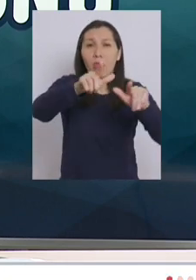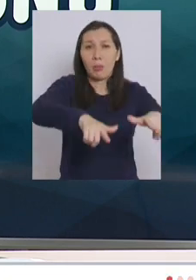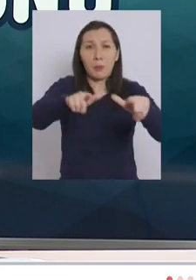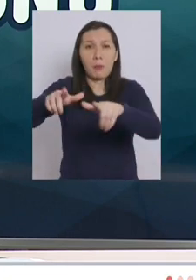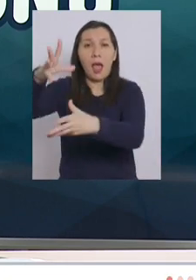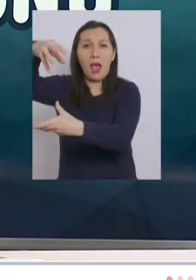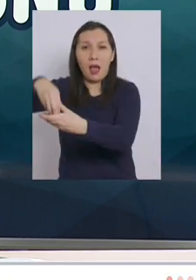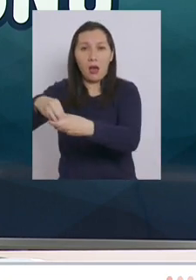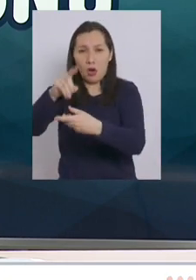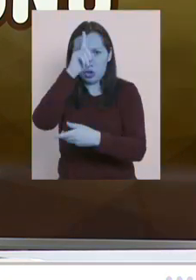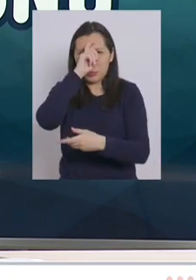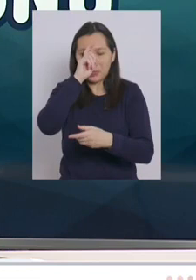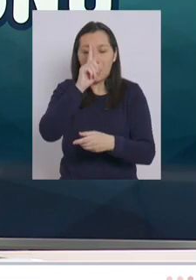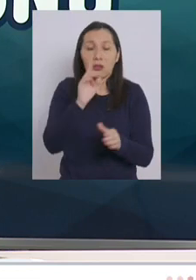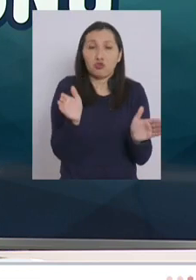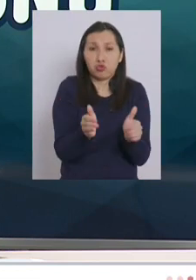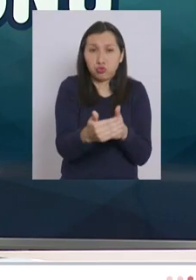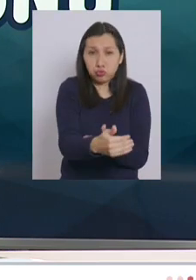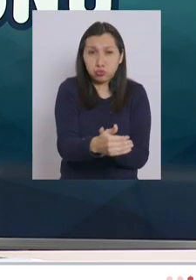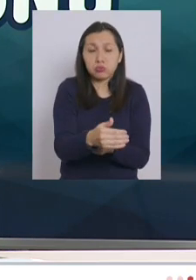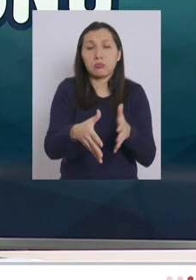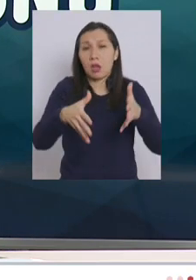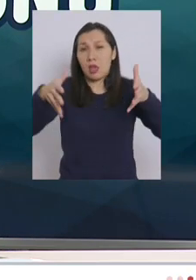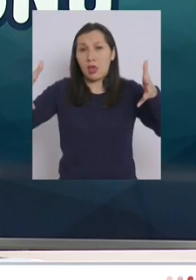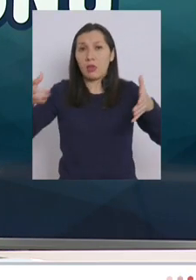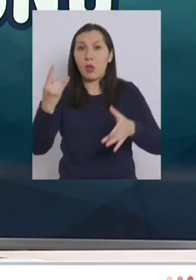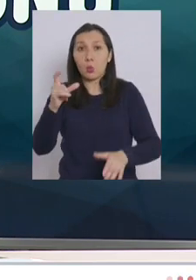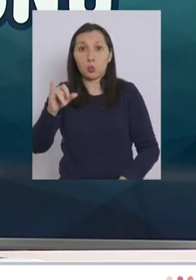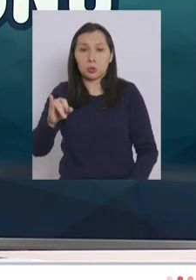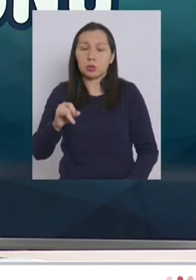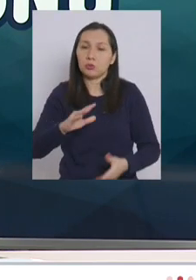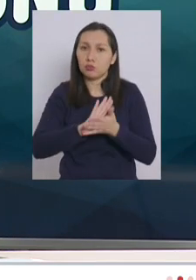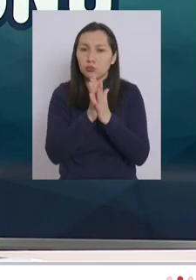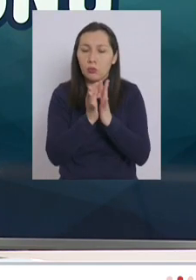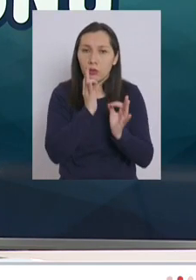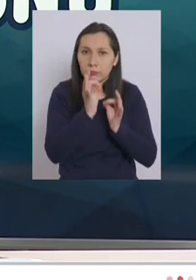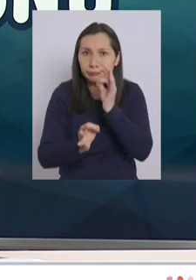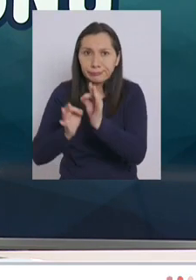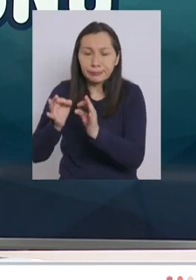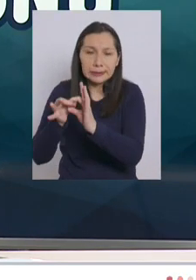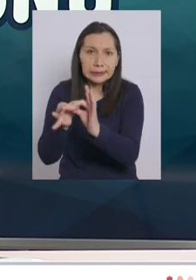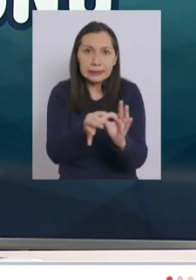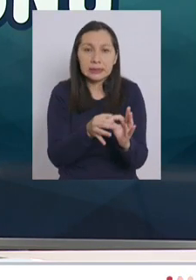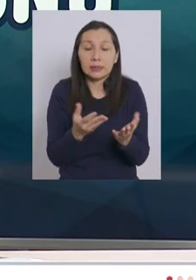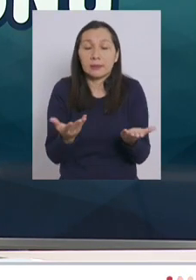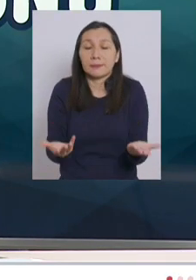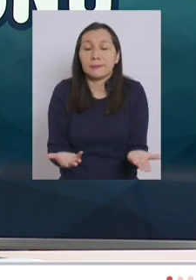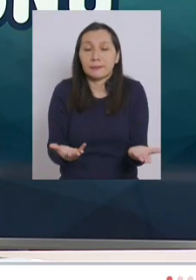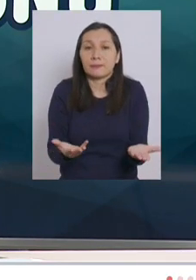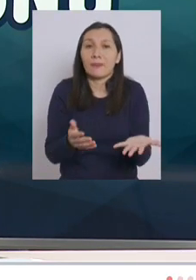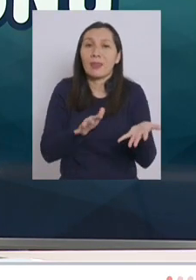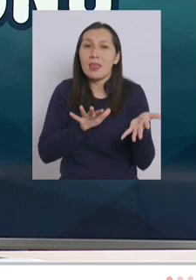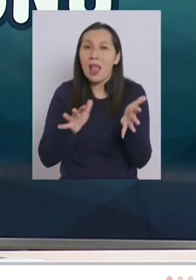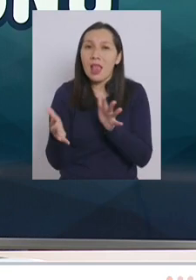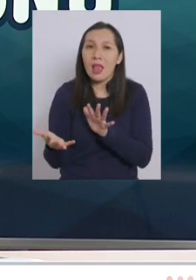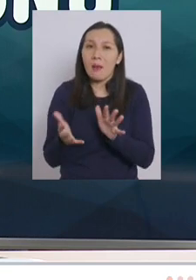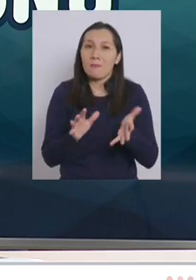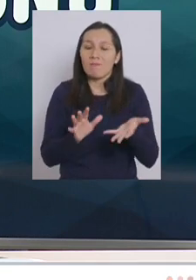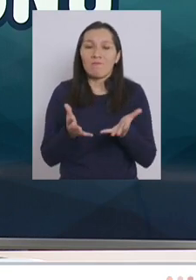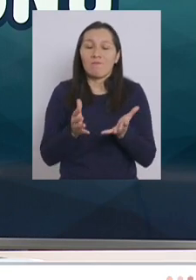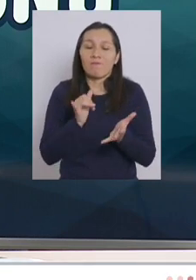trabajando desde la atención primaria hasta las unidades de cuidado intensivo por tanto probablemente